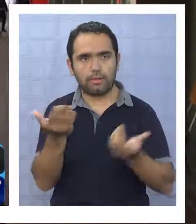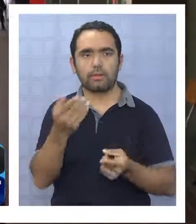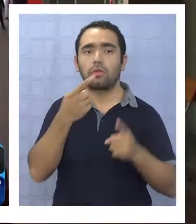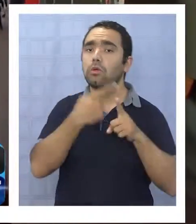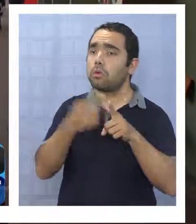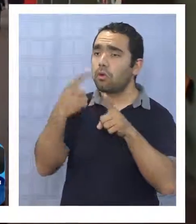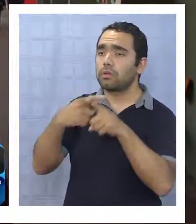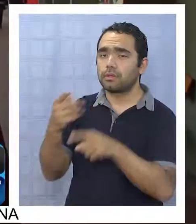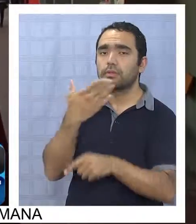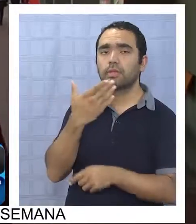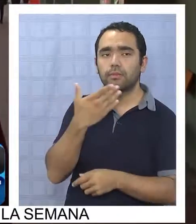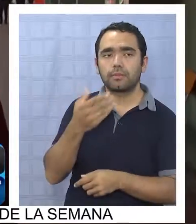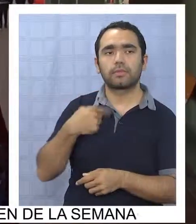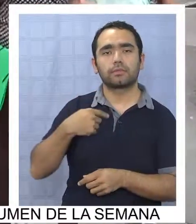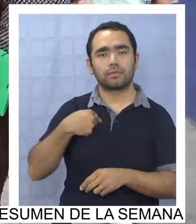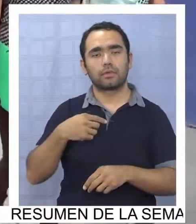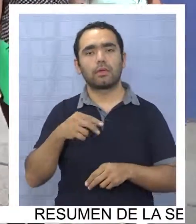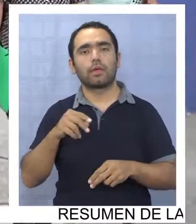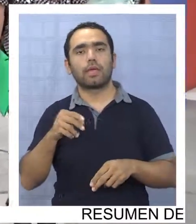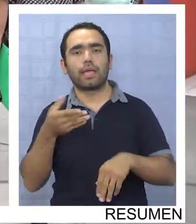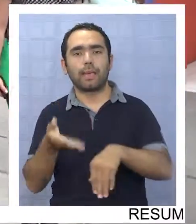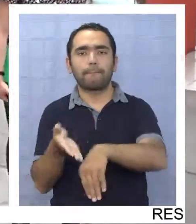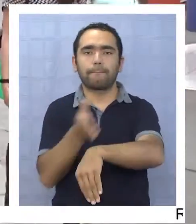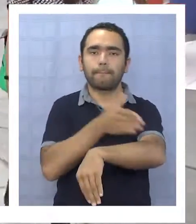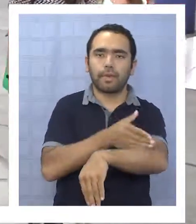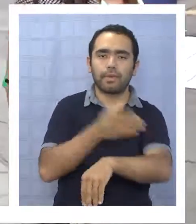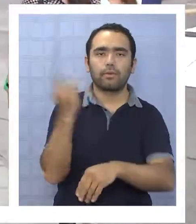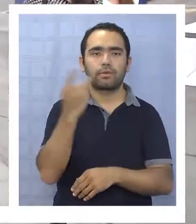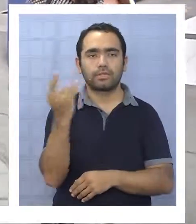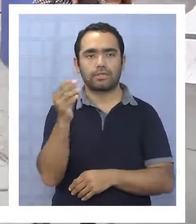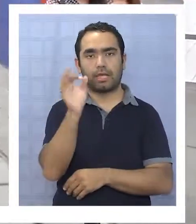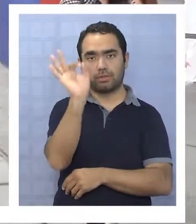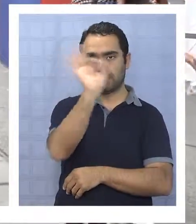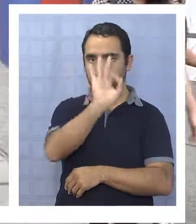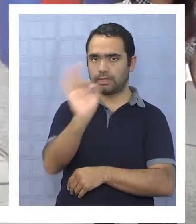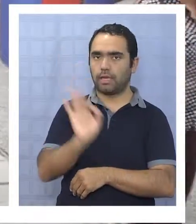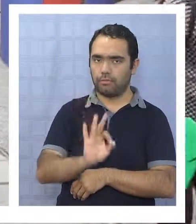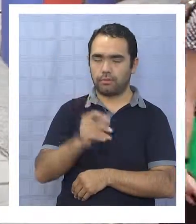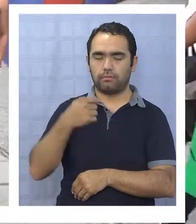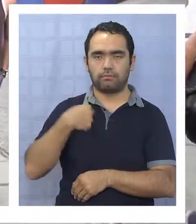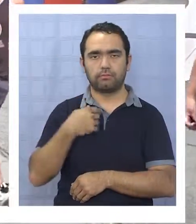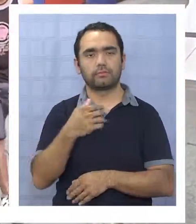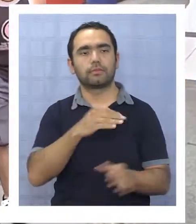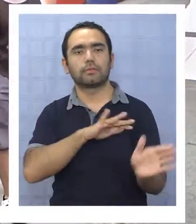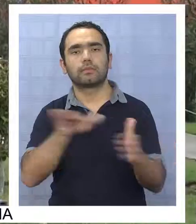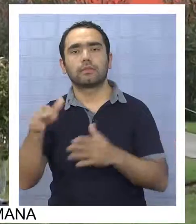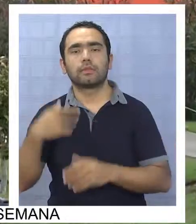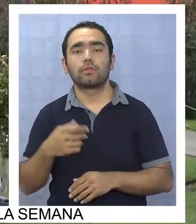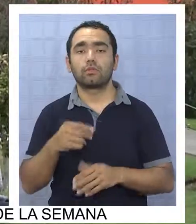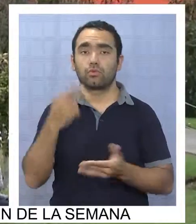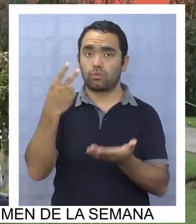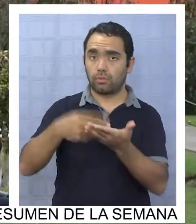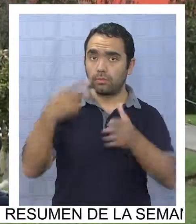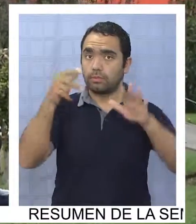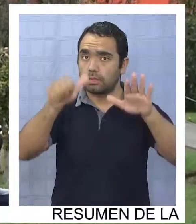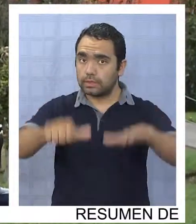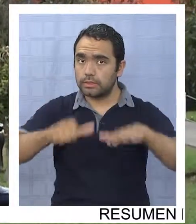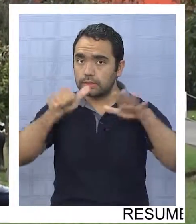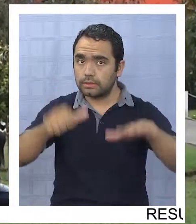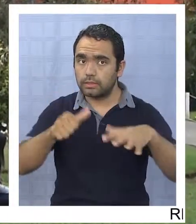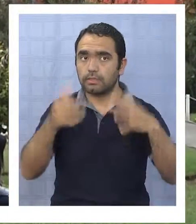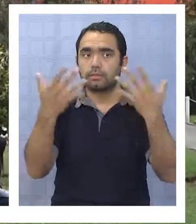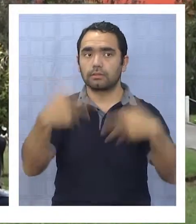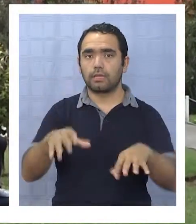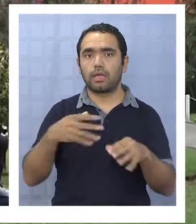otras opciones, también voy a empezar a hacer un pre universitario ahora, todos los sábados un pre universitario que también ofrece el liceo. Para el 2016, todo